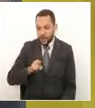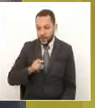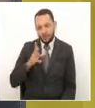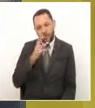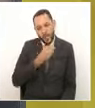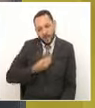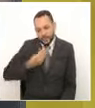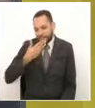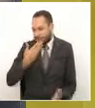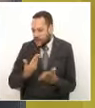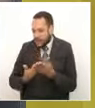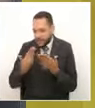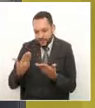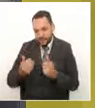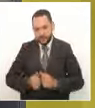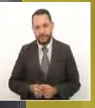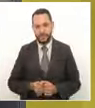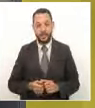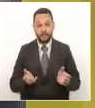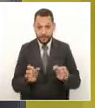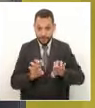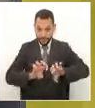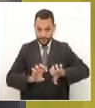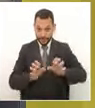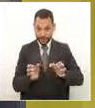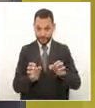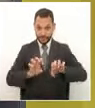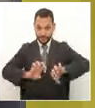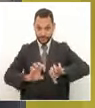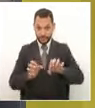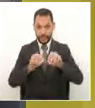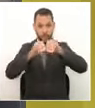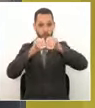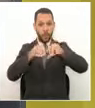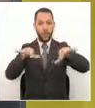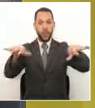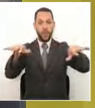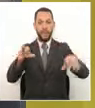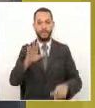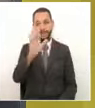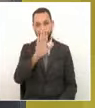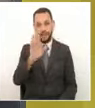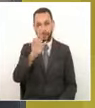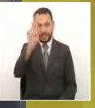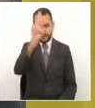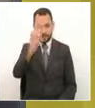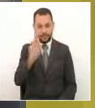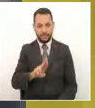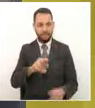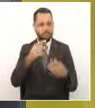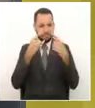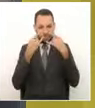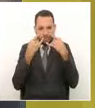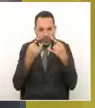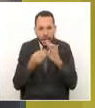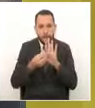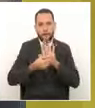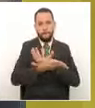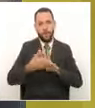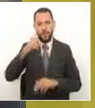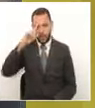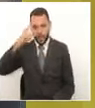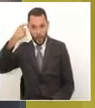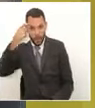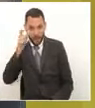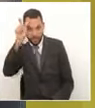Esa emisora 100.2 FM es la emisora del departamento y es una emisora de interés público. Y el señor Gobernador